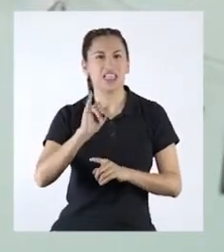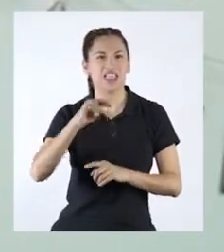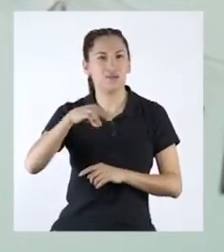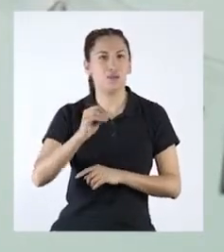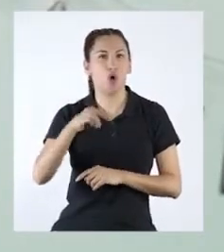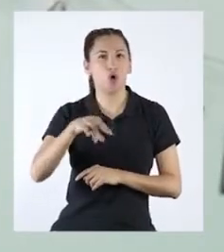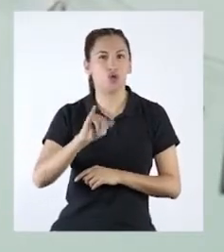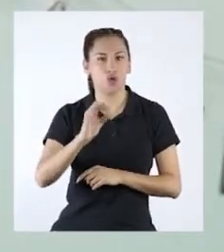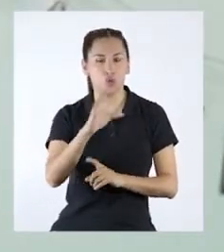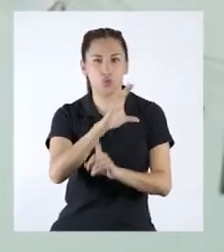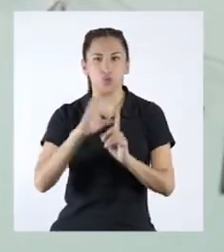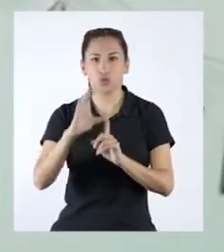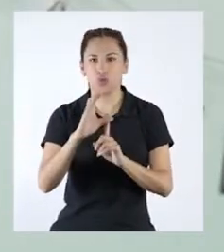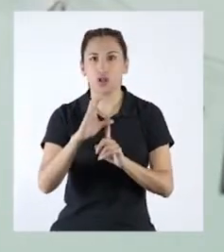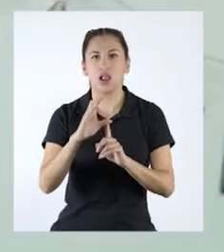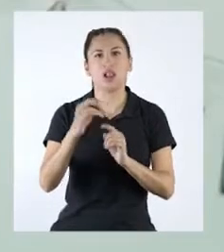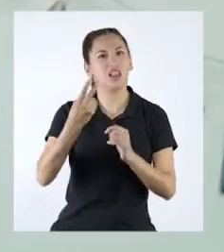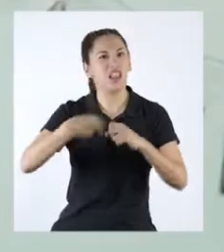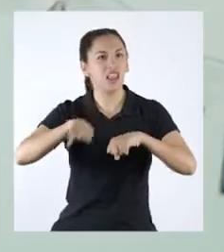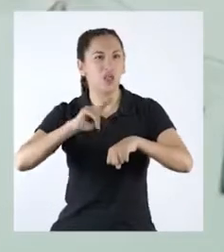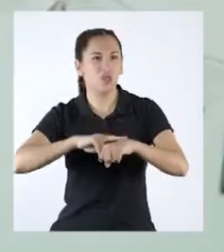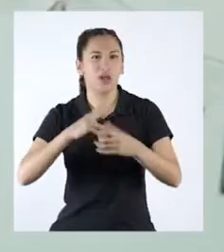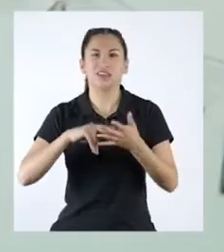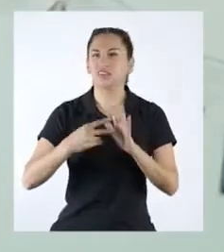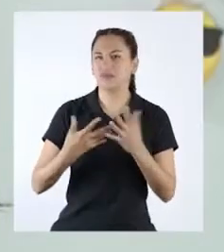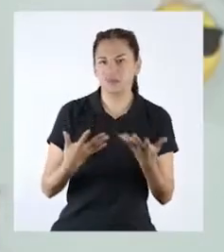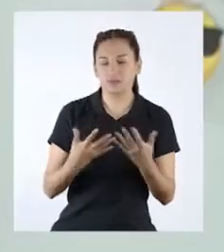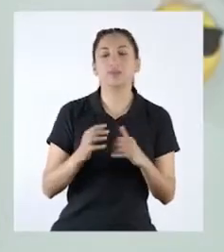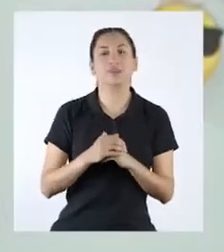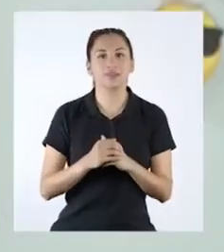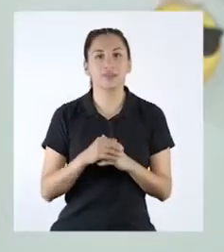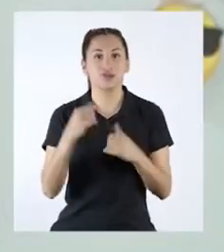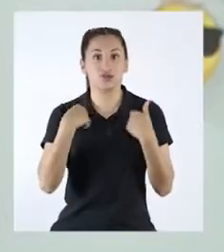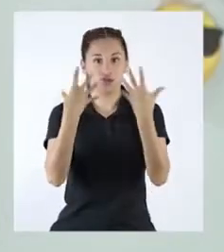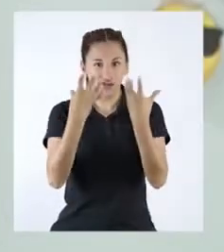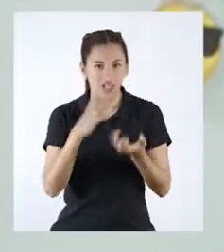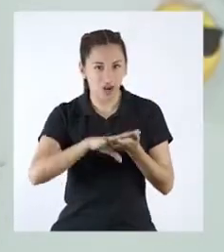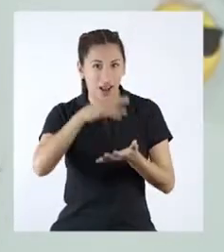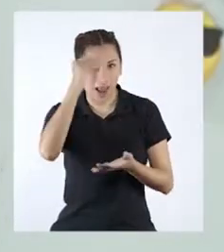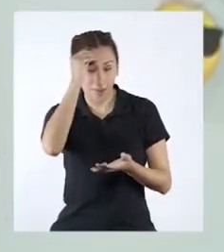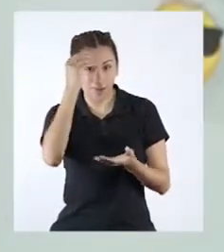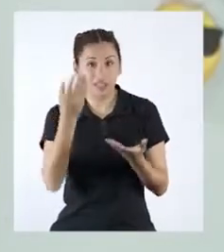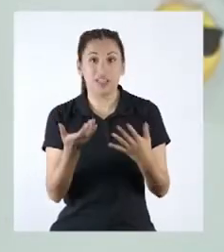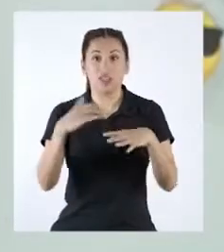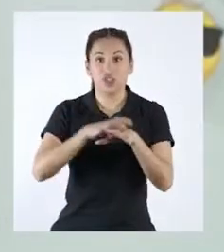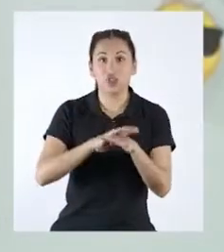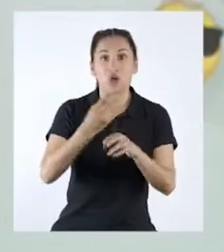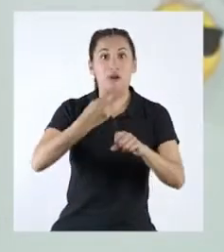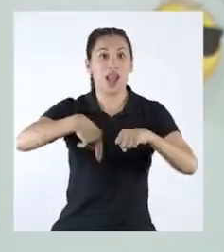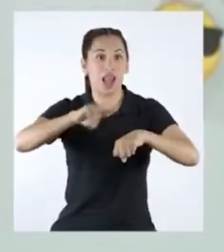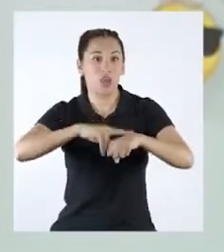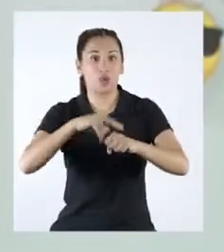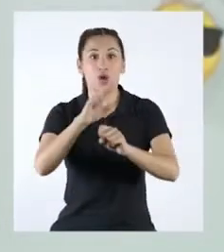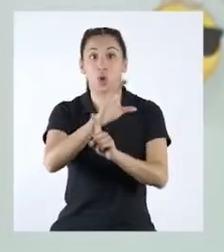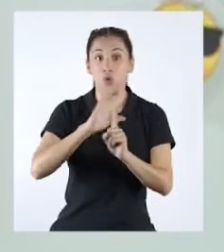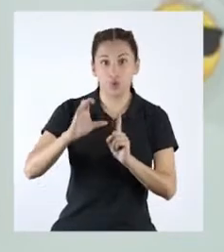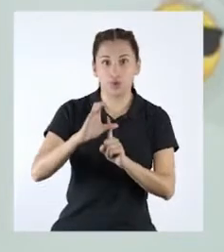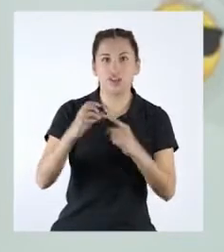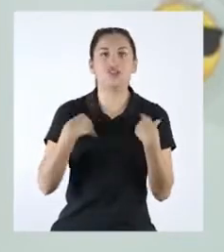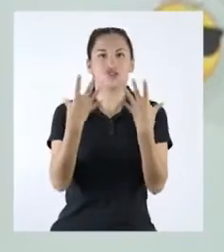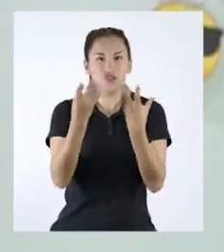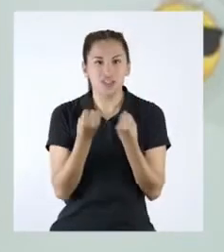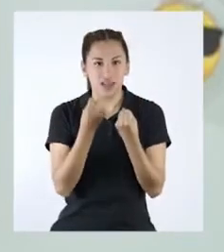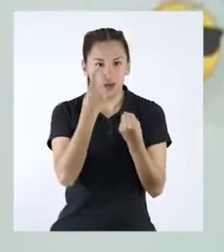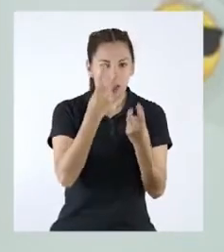patrimonios naturales? ¿Qué esperas hallar? En la investigación acerca de patrimonios culturales y naturales,